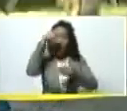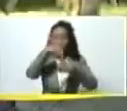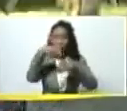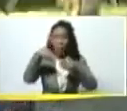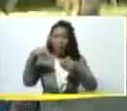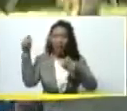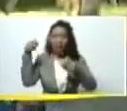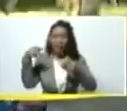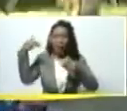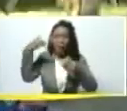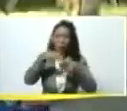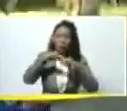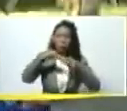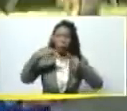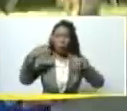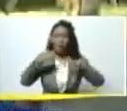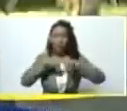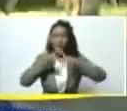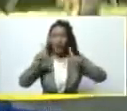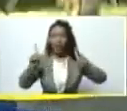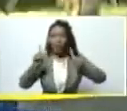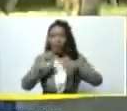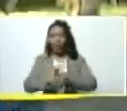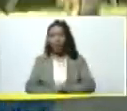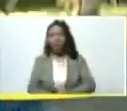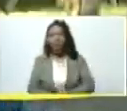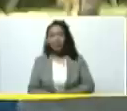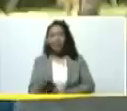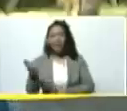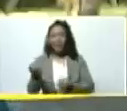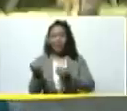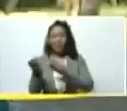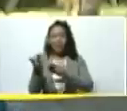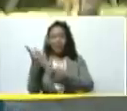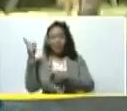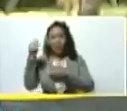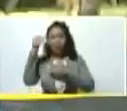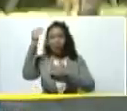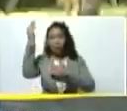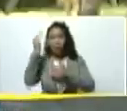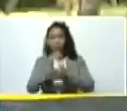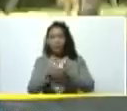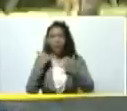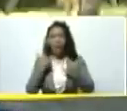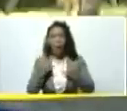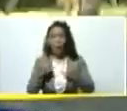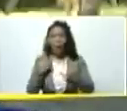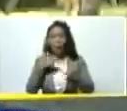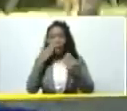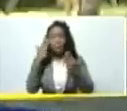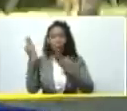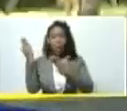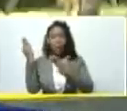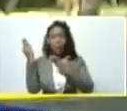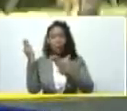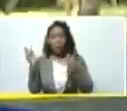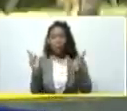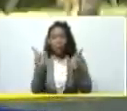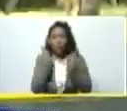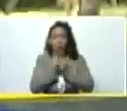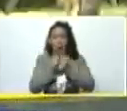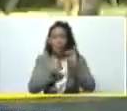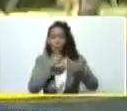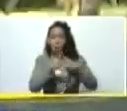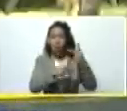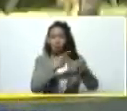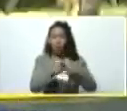semilla bueno envenenada semilla del exterior y ahora estamos mira desde los más pequeños producen